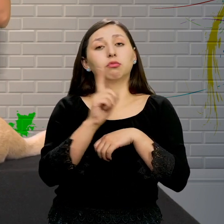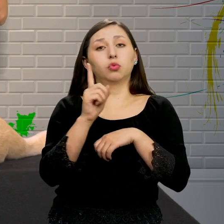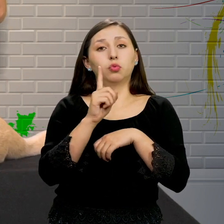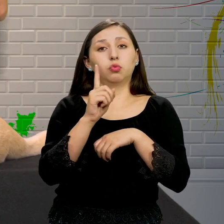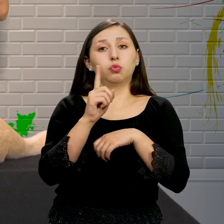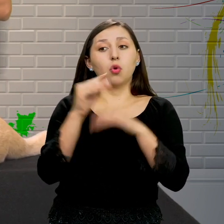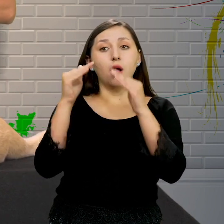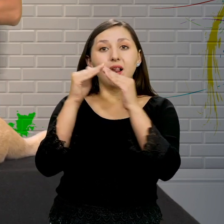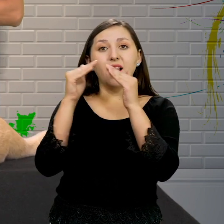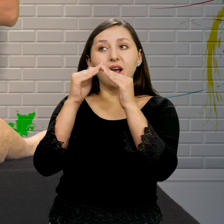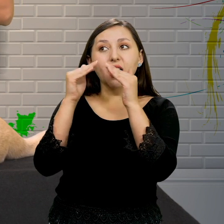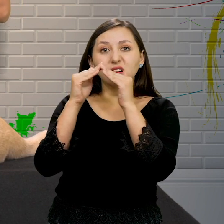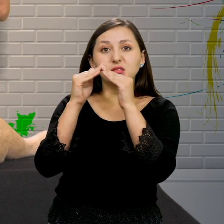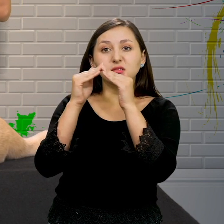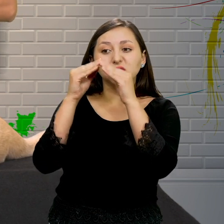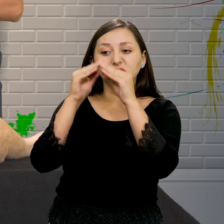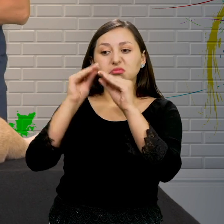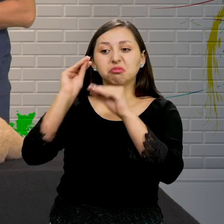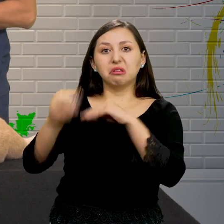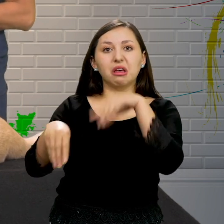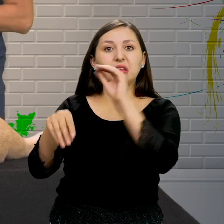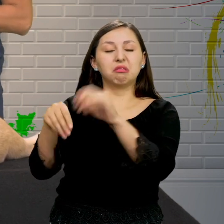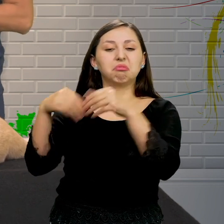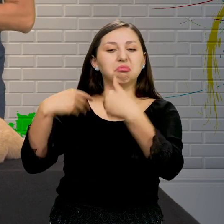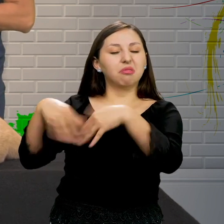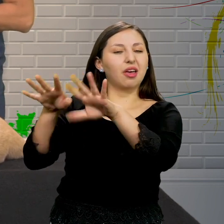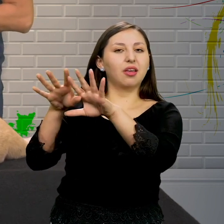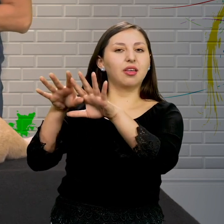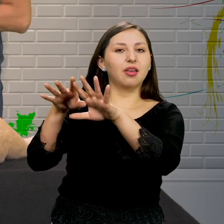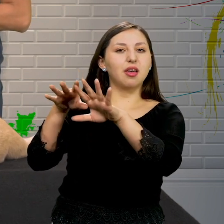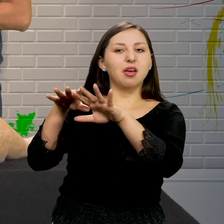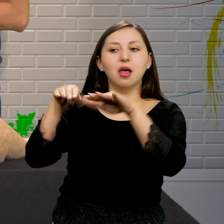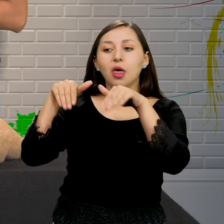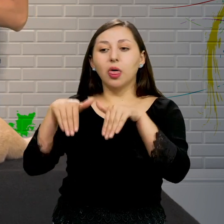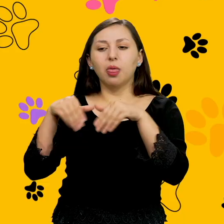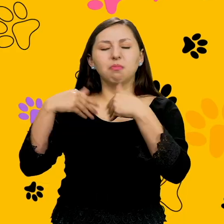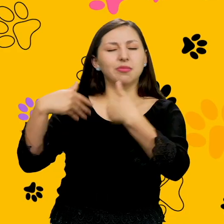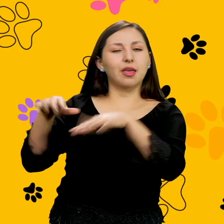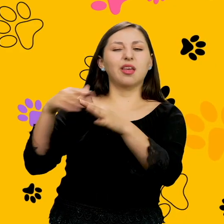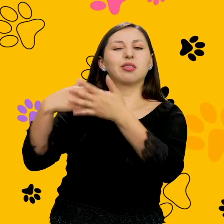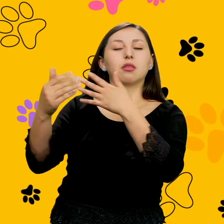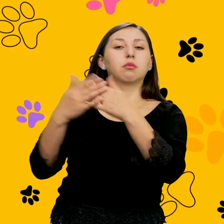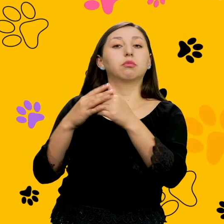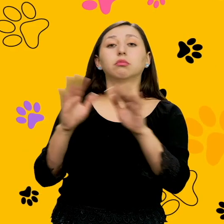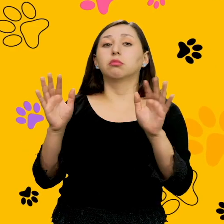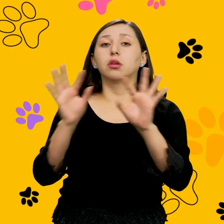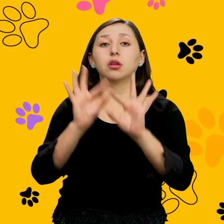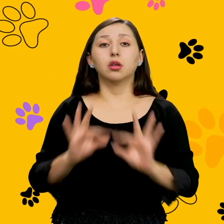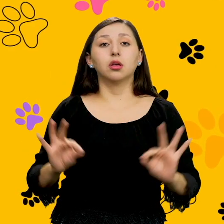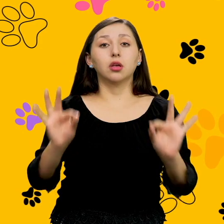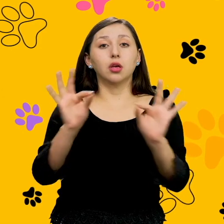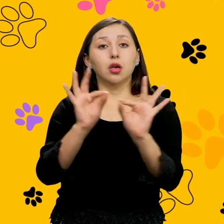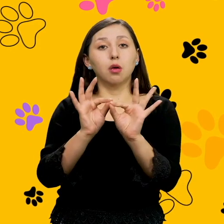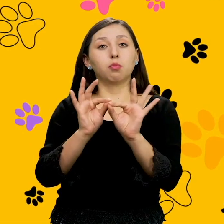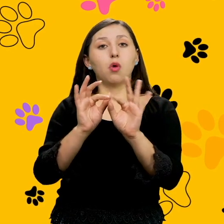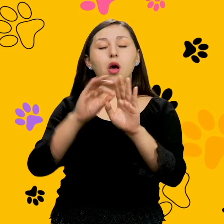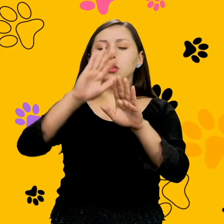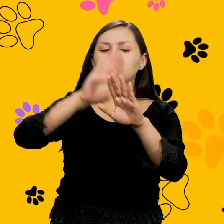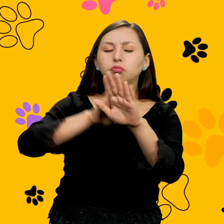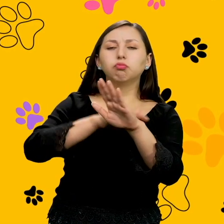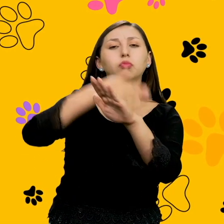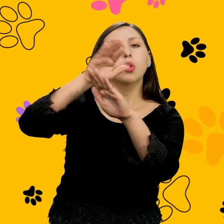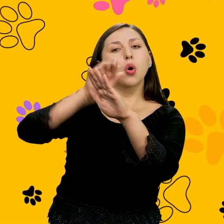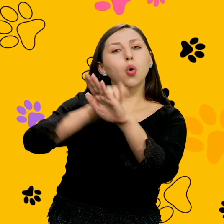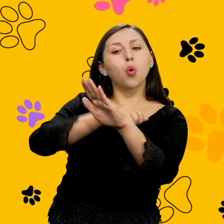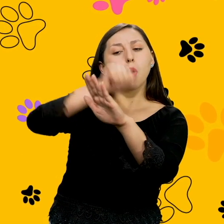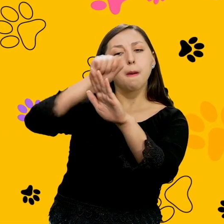tengo un perro Le pongo en la terraza Y ya está ¡No! Exactamente ¿Qué más hay que hacer? Tenemos que cepillarles Tenemos que